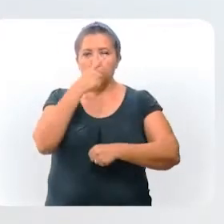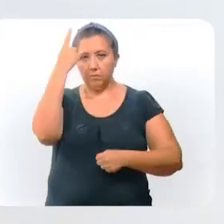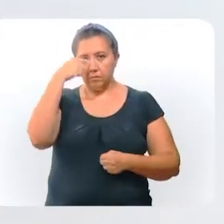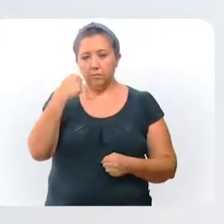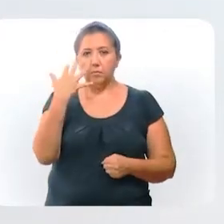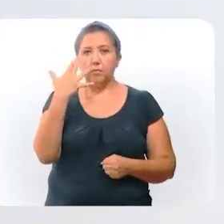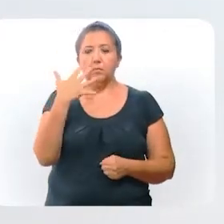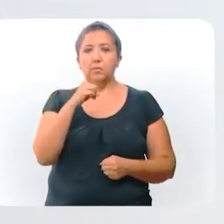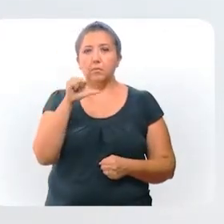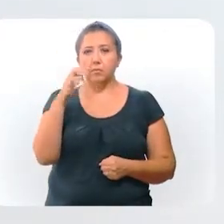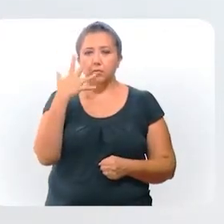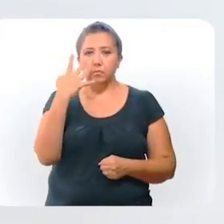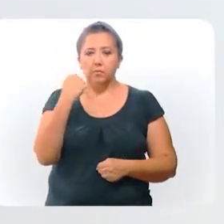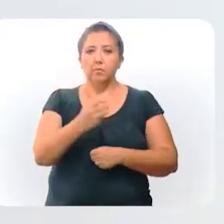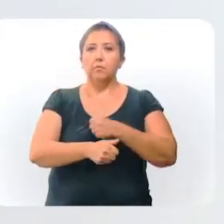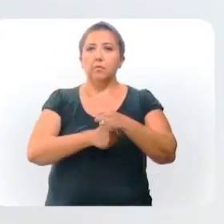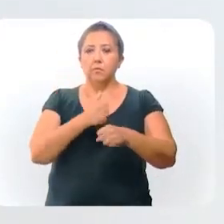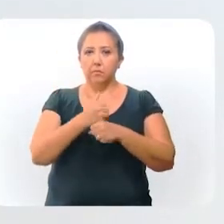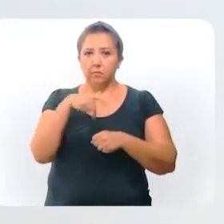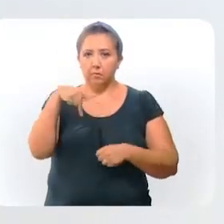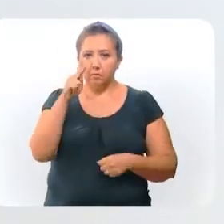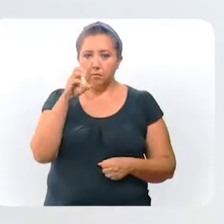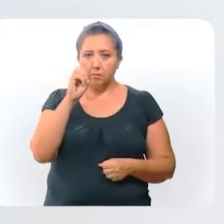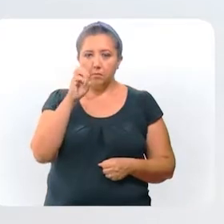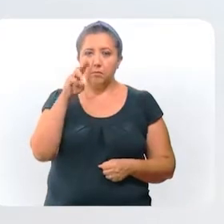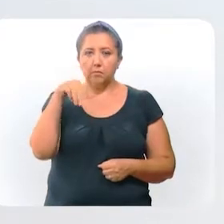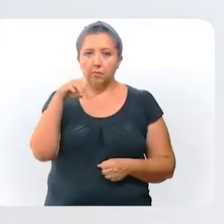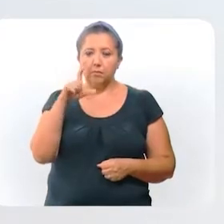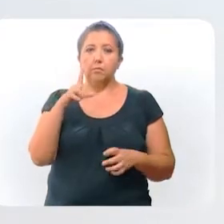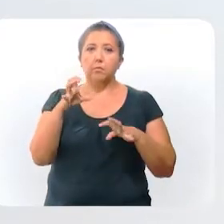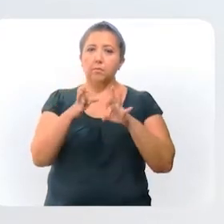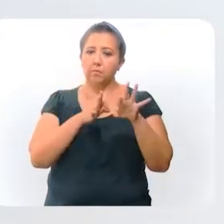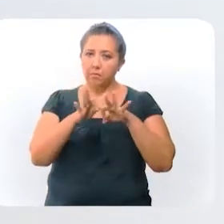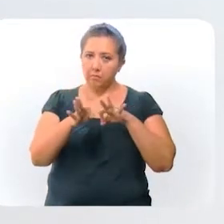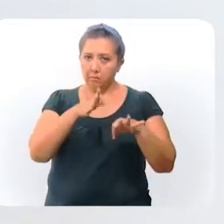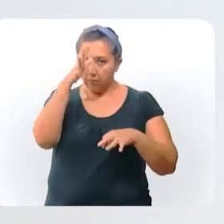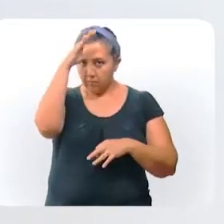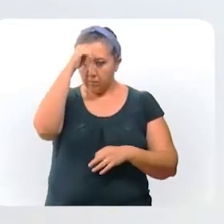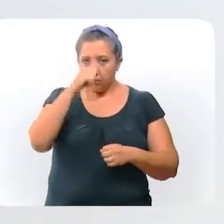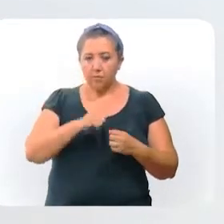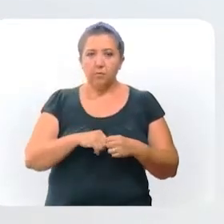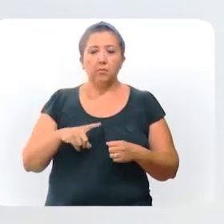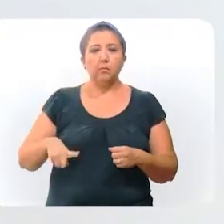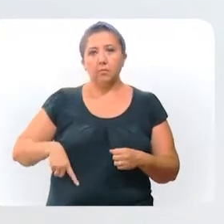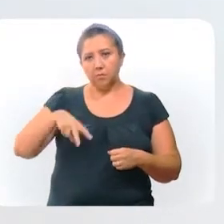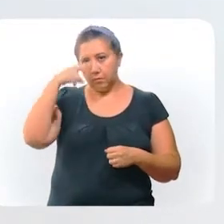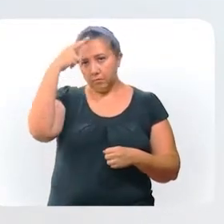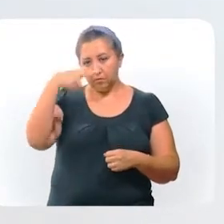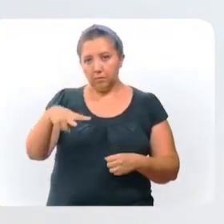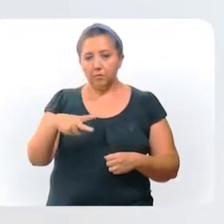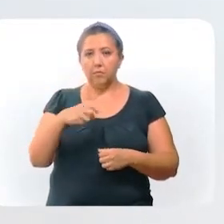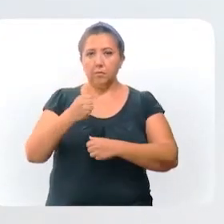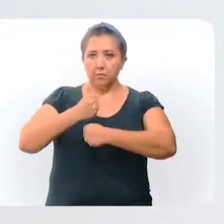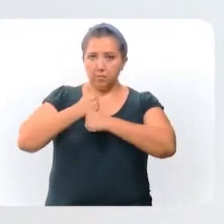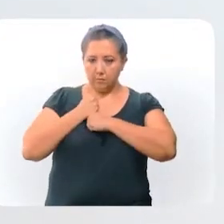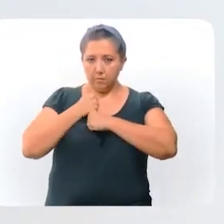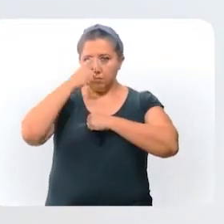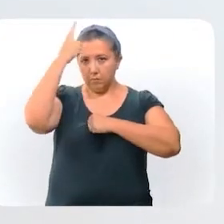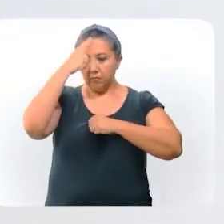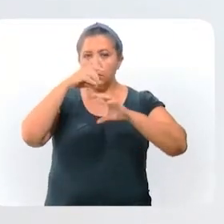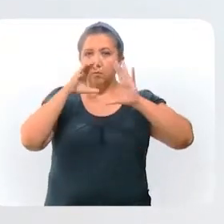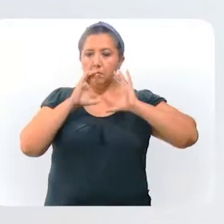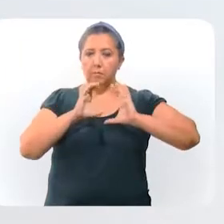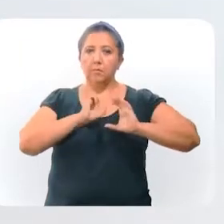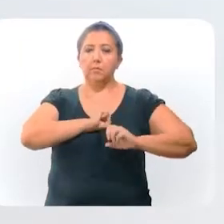50 a 59 años en Concal. Estamos trabajando coordinadamente con el gobierno federal y las fuerzas armadas para cuidar